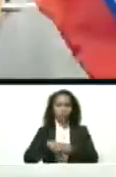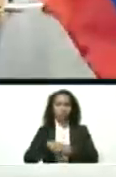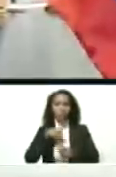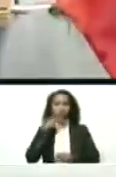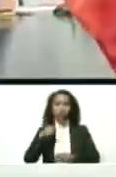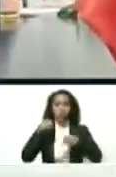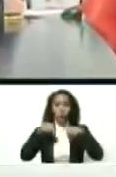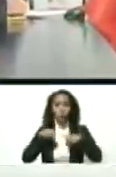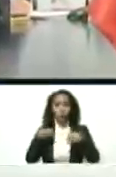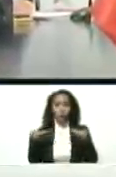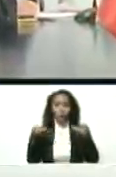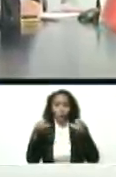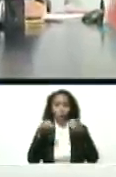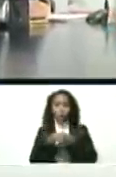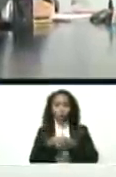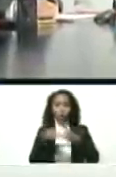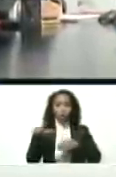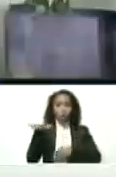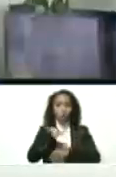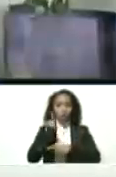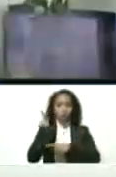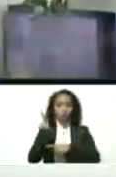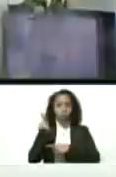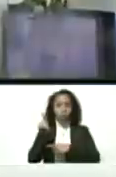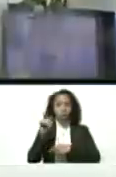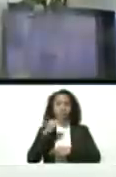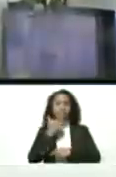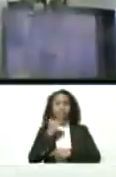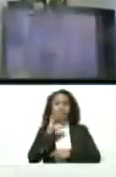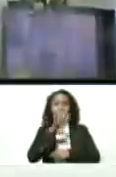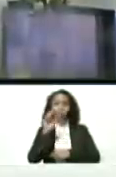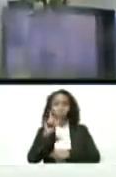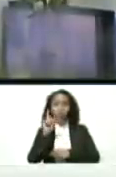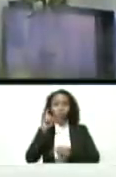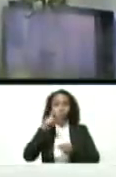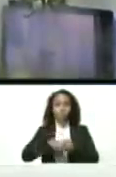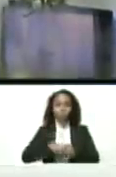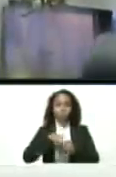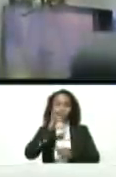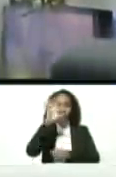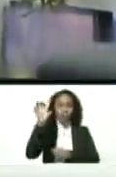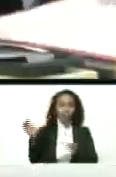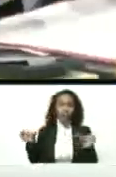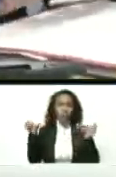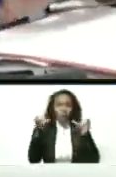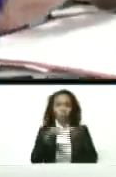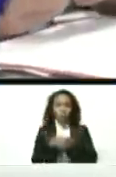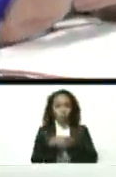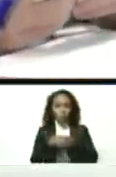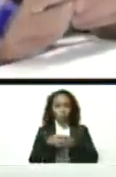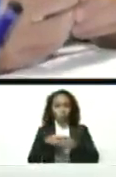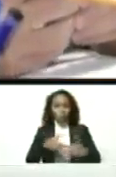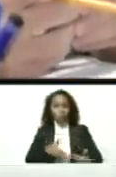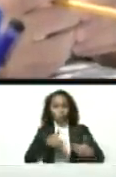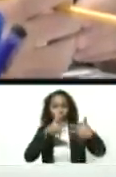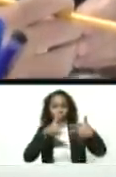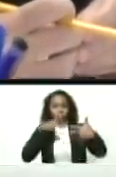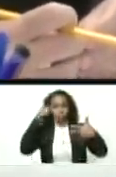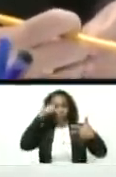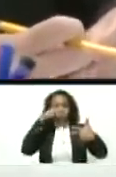Hoy se reunieron todos esos países, casi 50 países, se reunieron en videoconferencia.